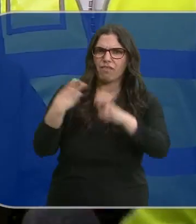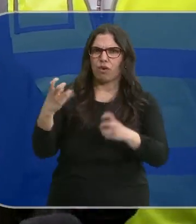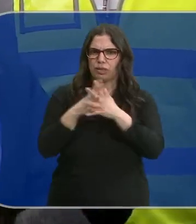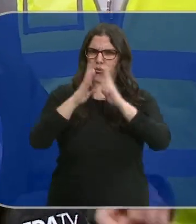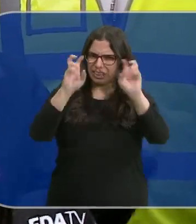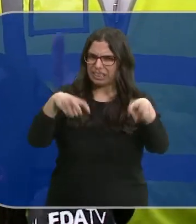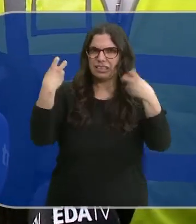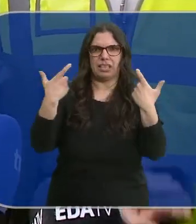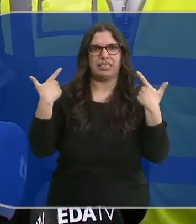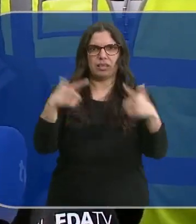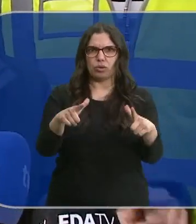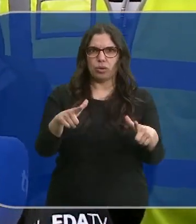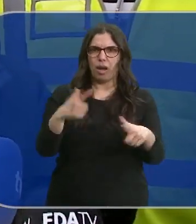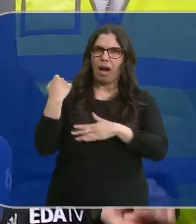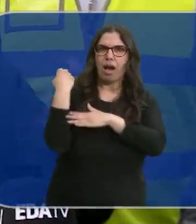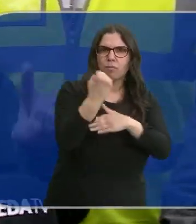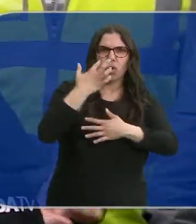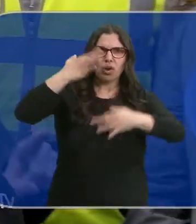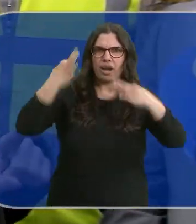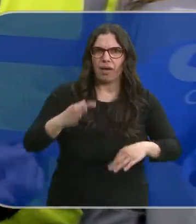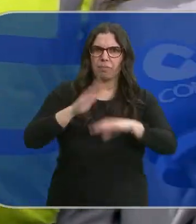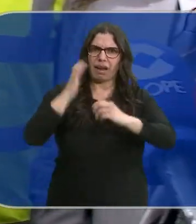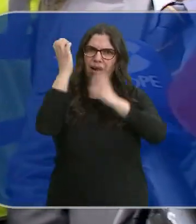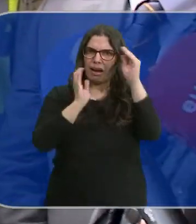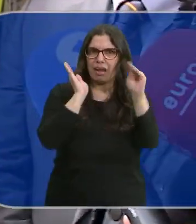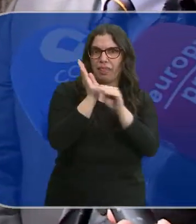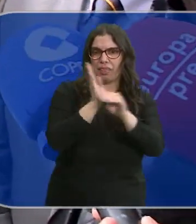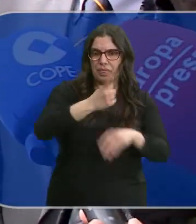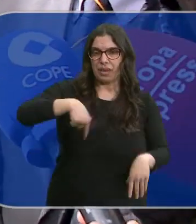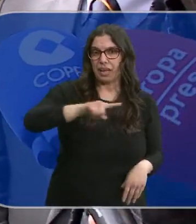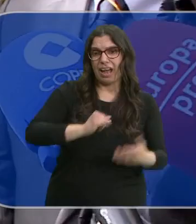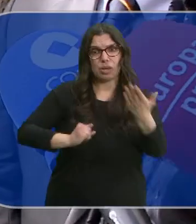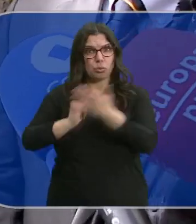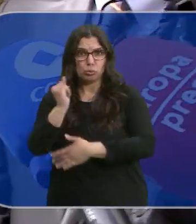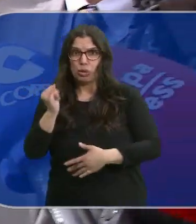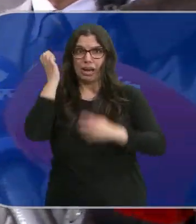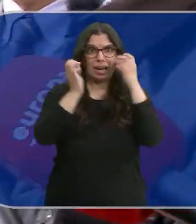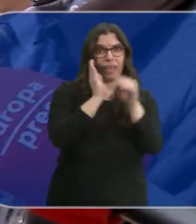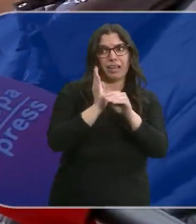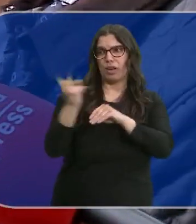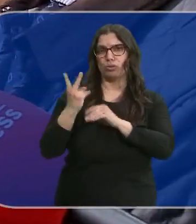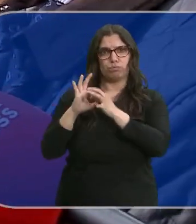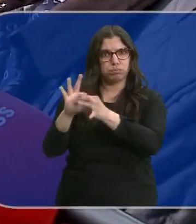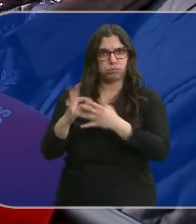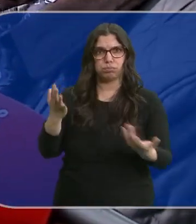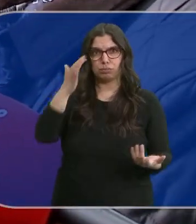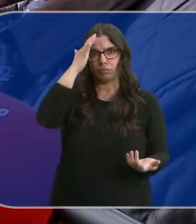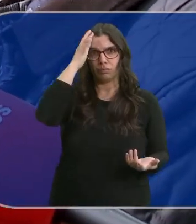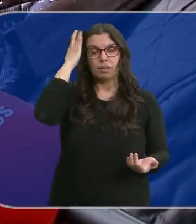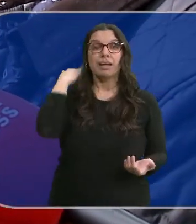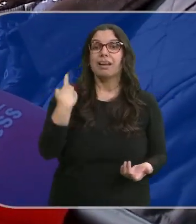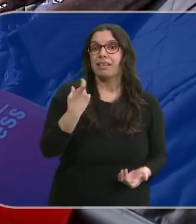estructural del sector y haya un apoyo efectivo a la ganadería. La ganadería, la agricultura sin la ganadería no es nada, entonces